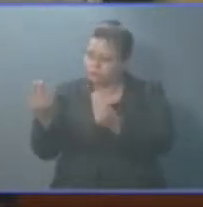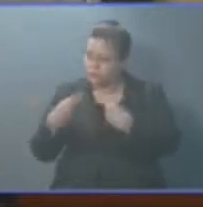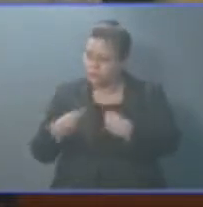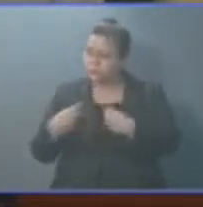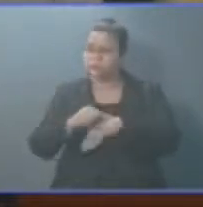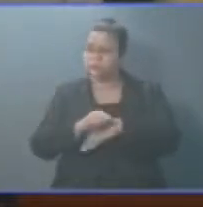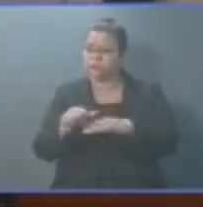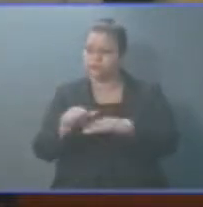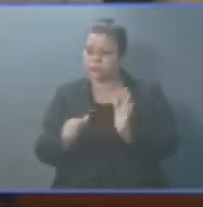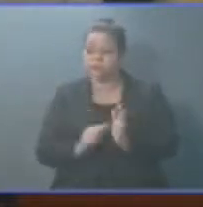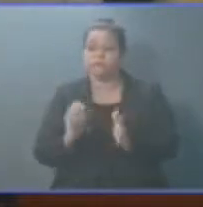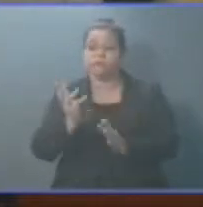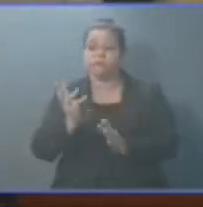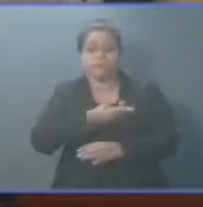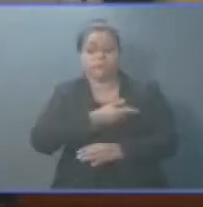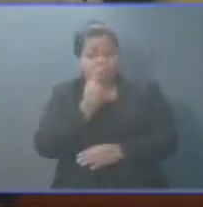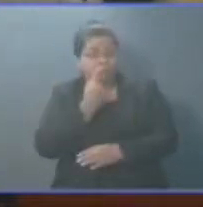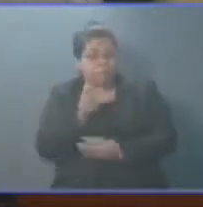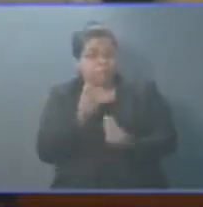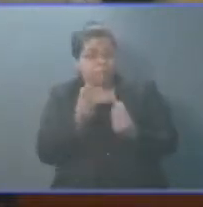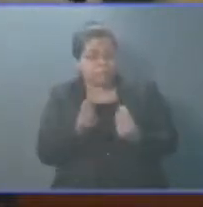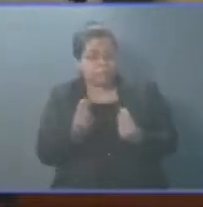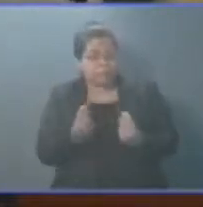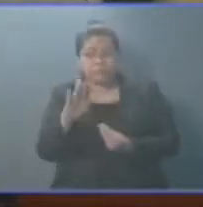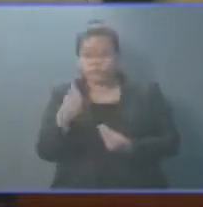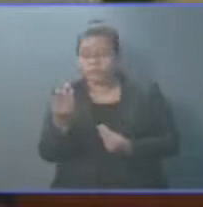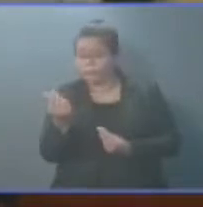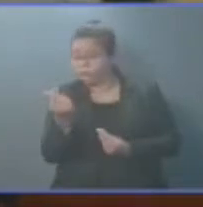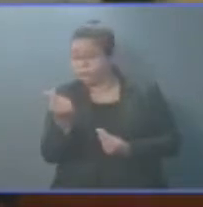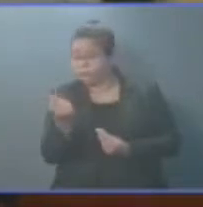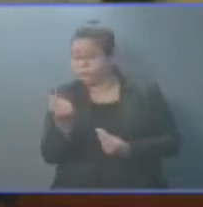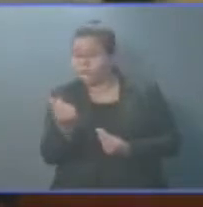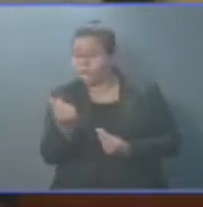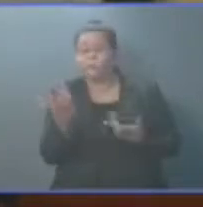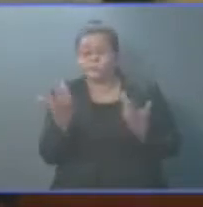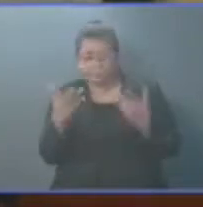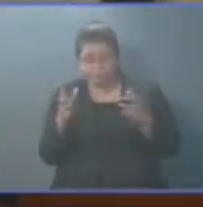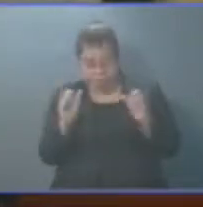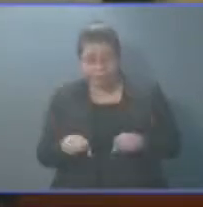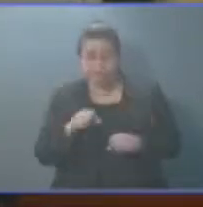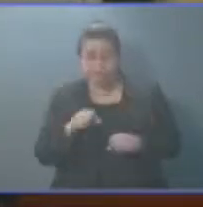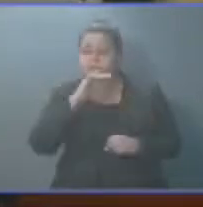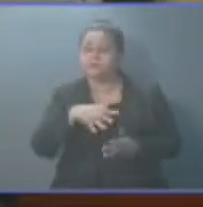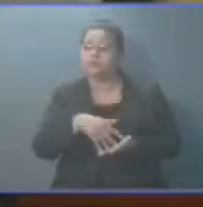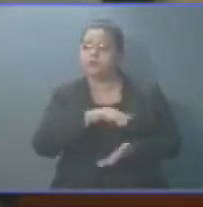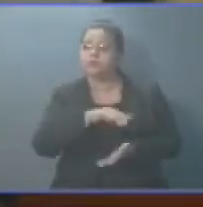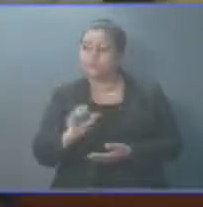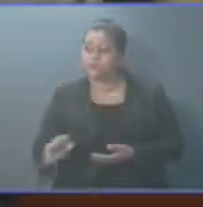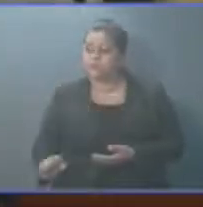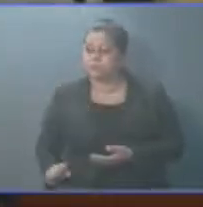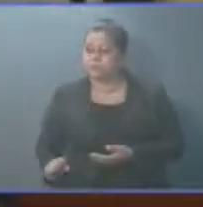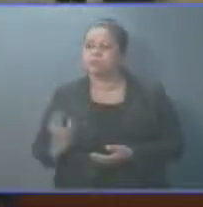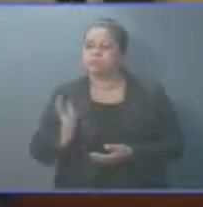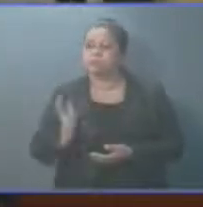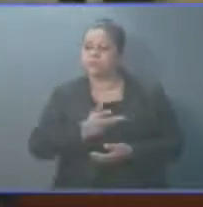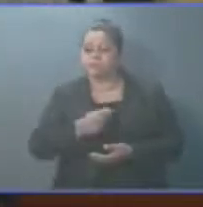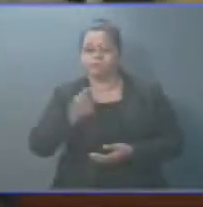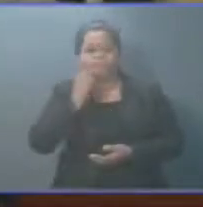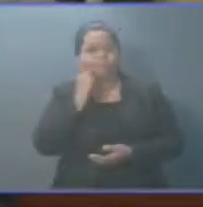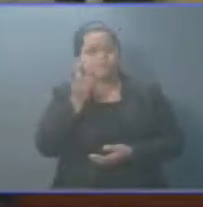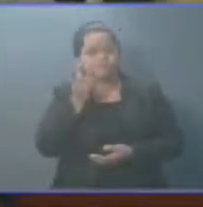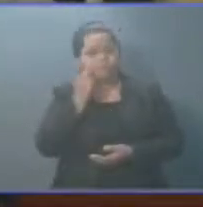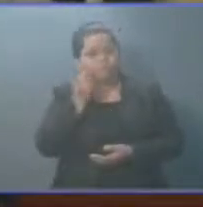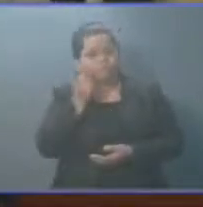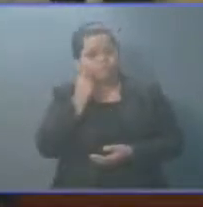Legislativa. Vamos a ver cómo se van a utilizar estos recursos. Lo que sí puedo decirle al pueblo salvadoreño es que estaremos pendientes